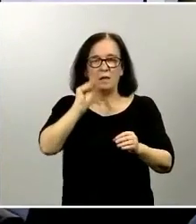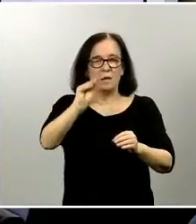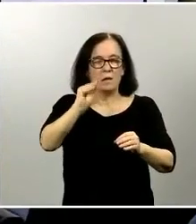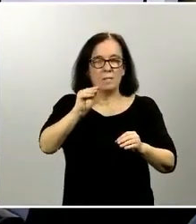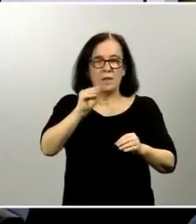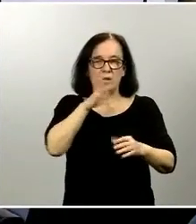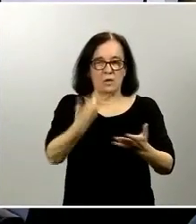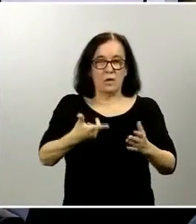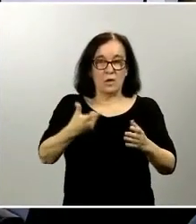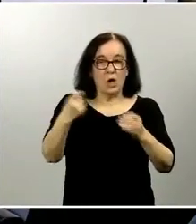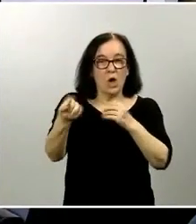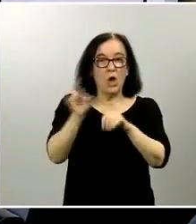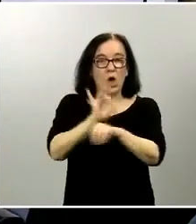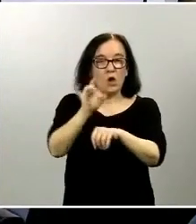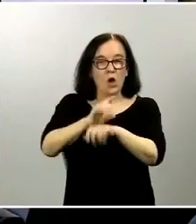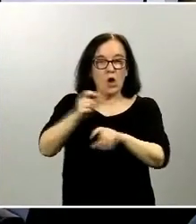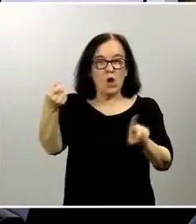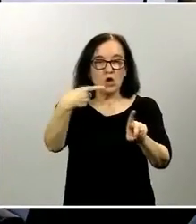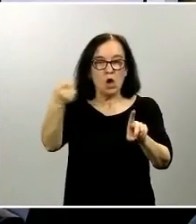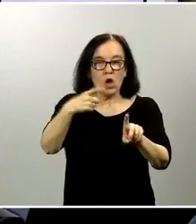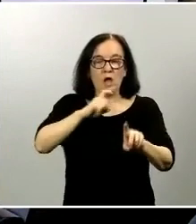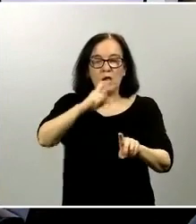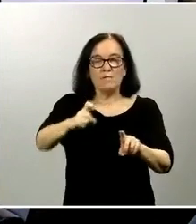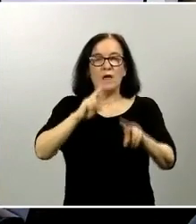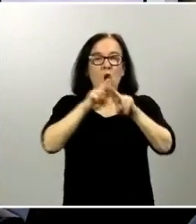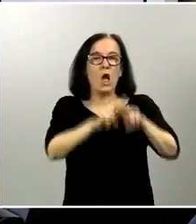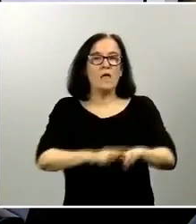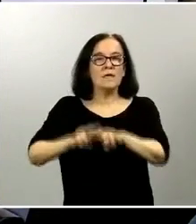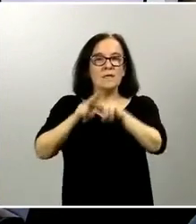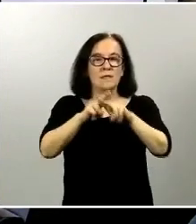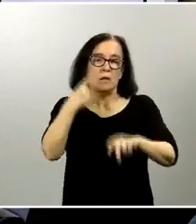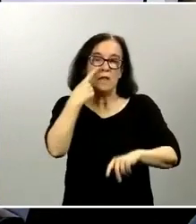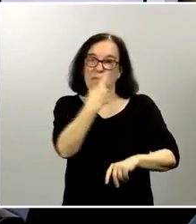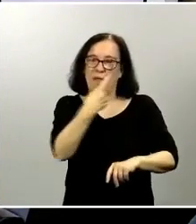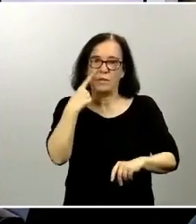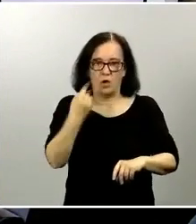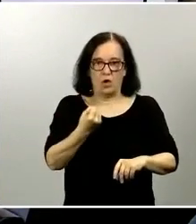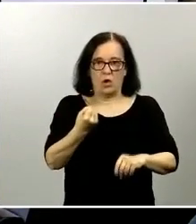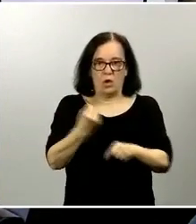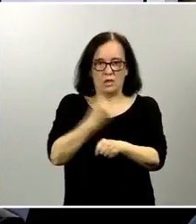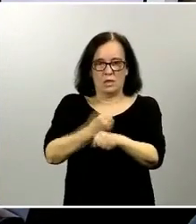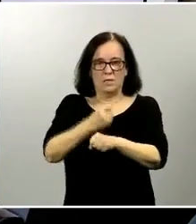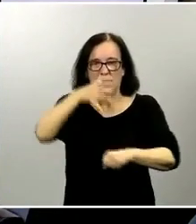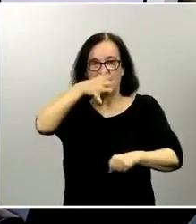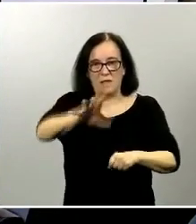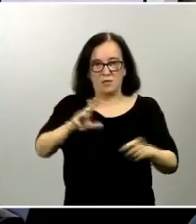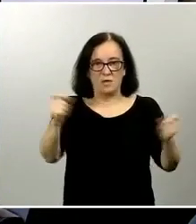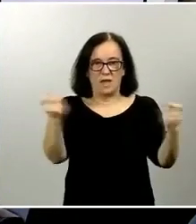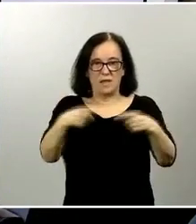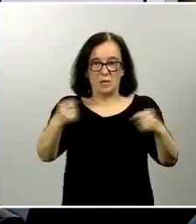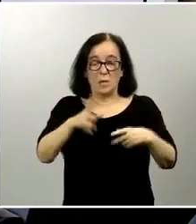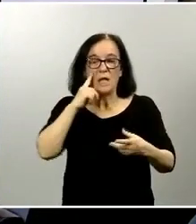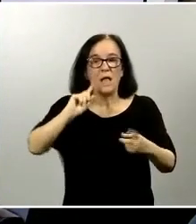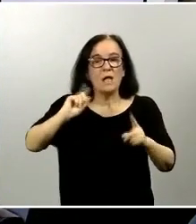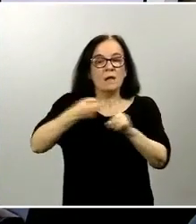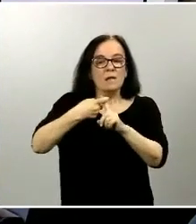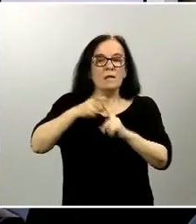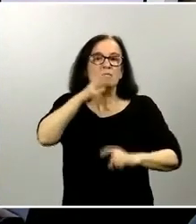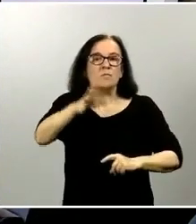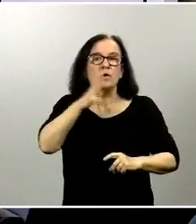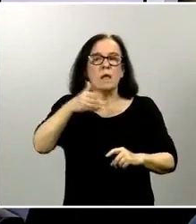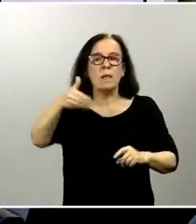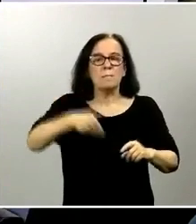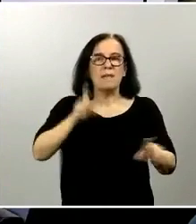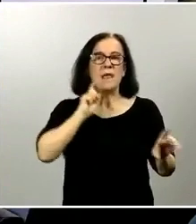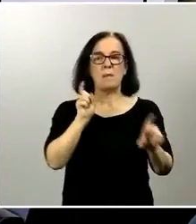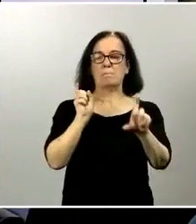través de correos electrónicos en los que se avisa de una inspección de trabajo por una denuncia que se ha recibido en la seguridad social para averiguar el supuesto motivo piden que pinche